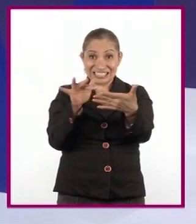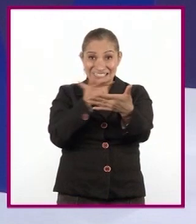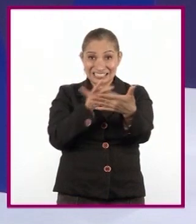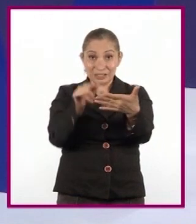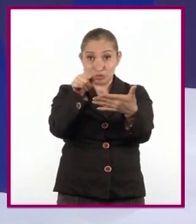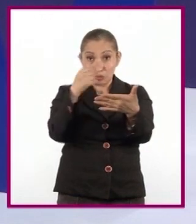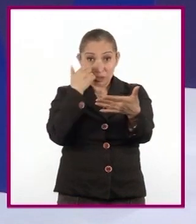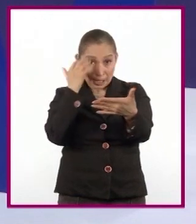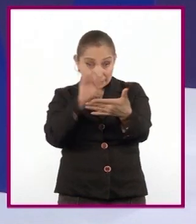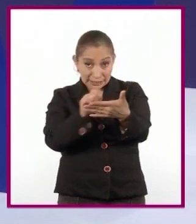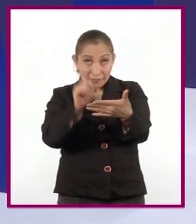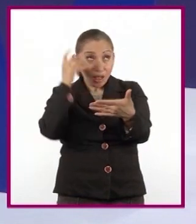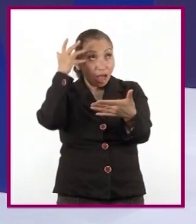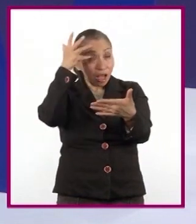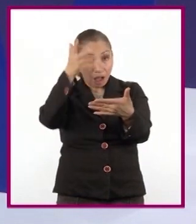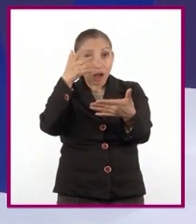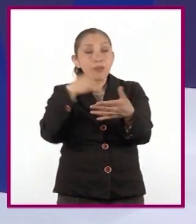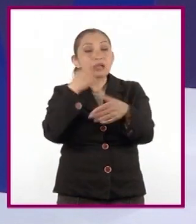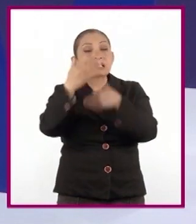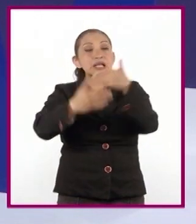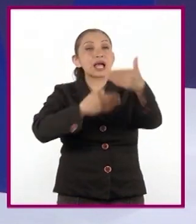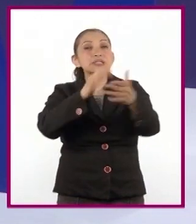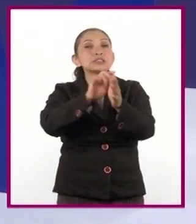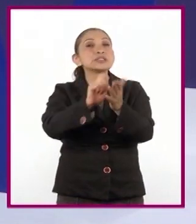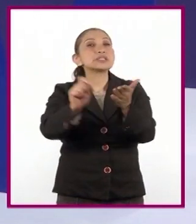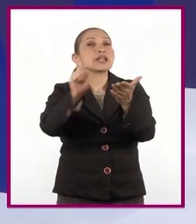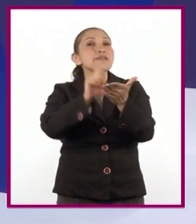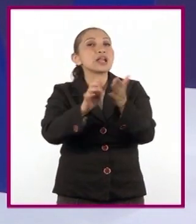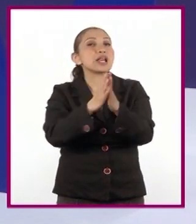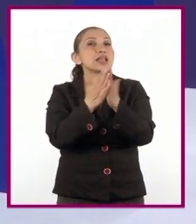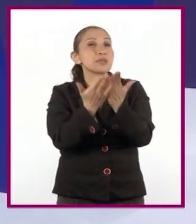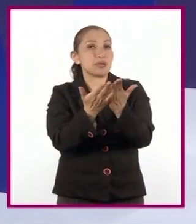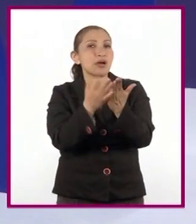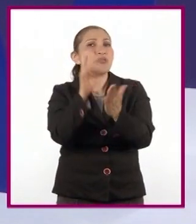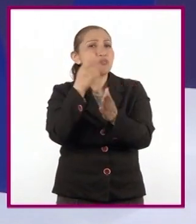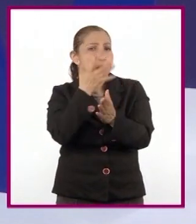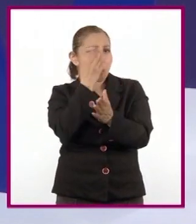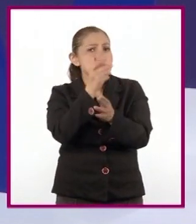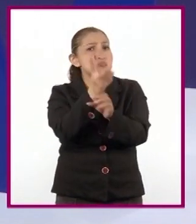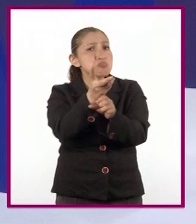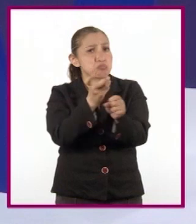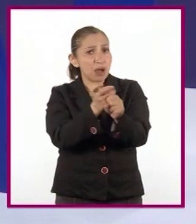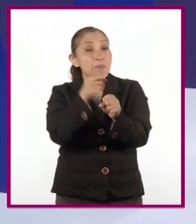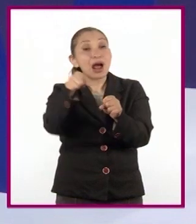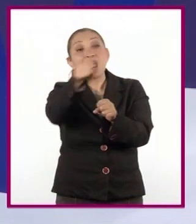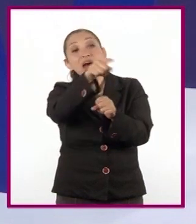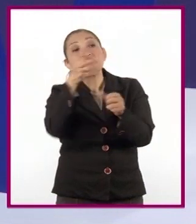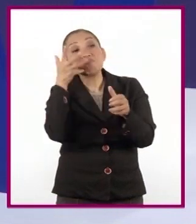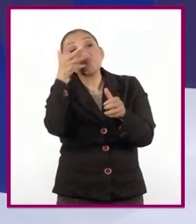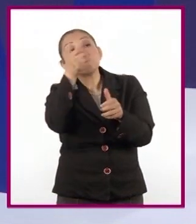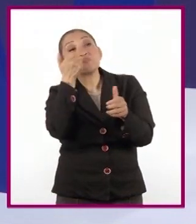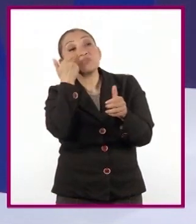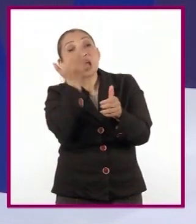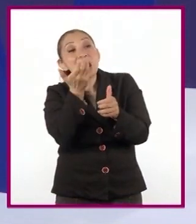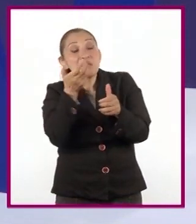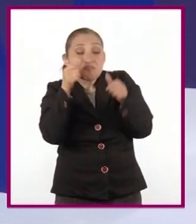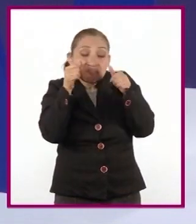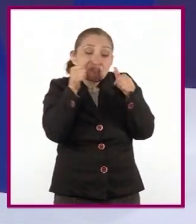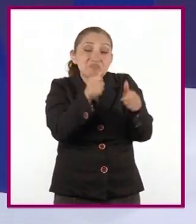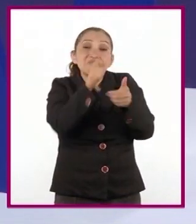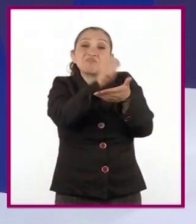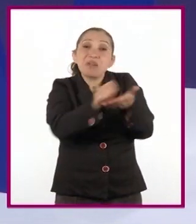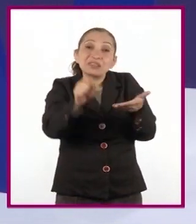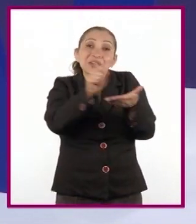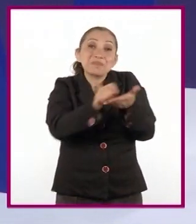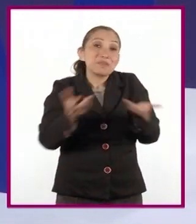escritores el proceso creativo de la obra. Es una linda invitación para aquellos que se quieran dedicar a las